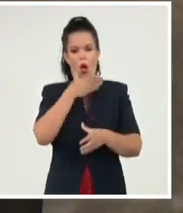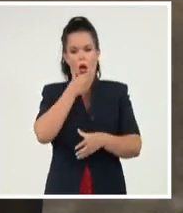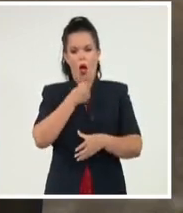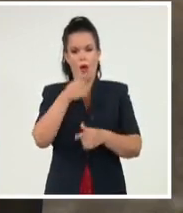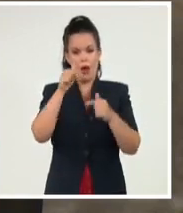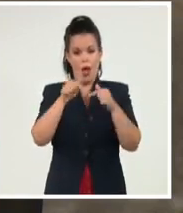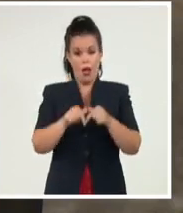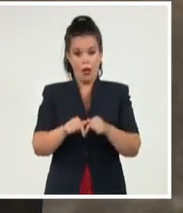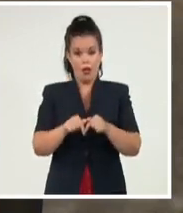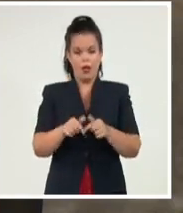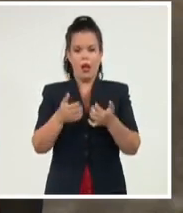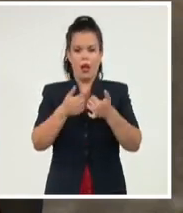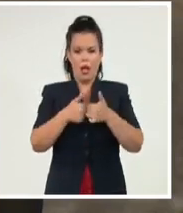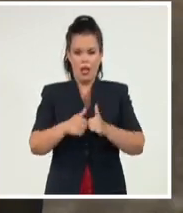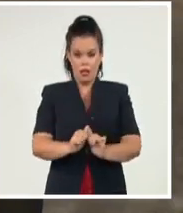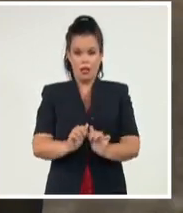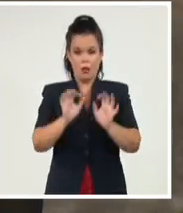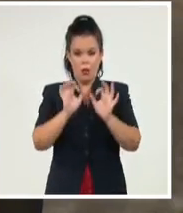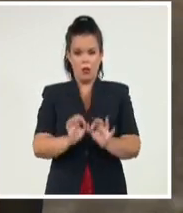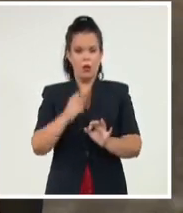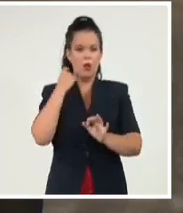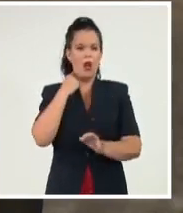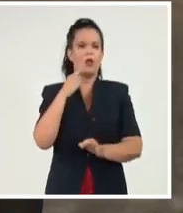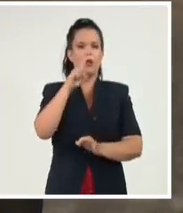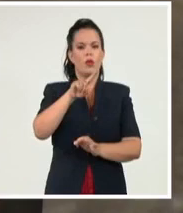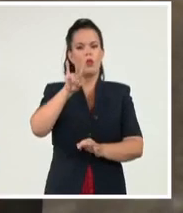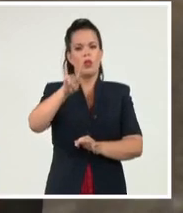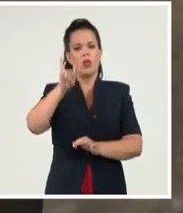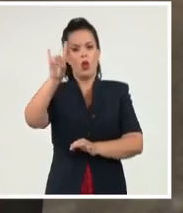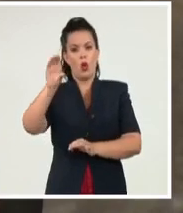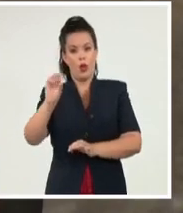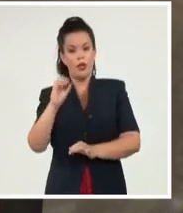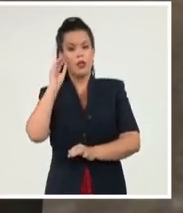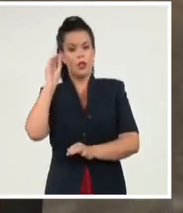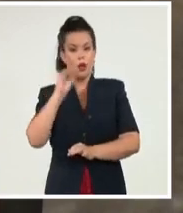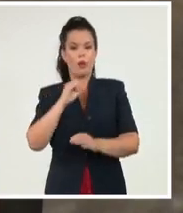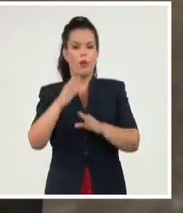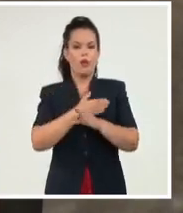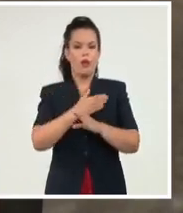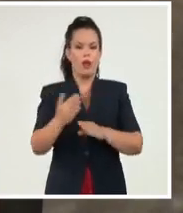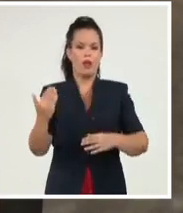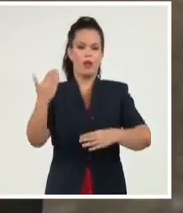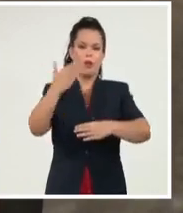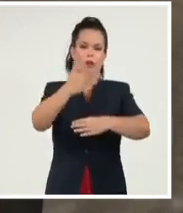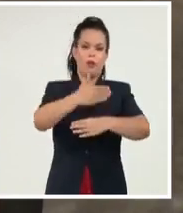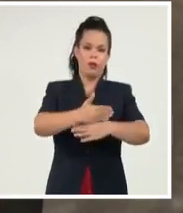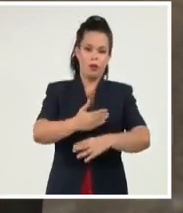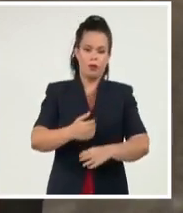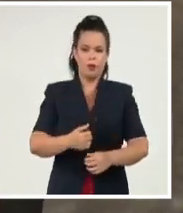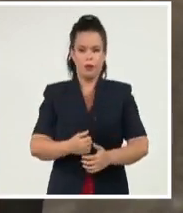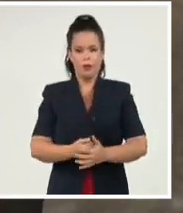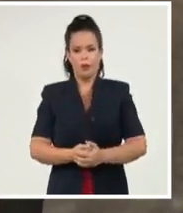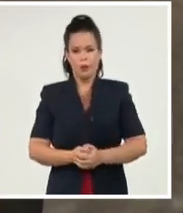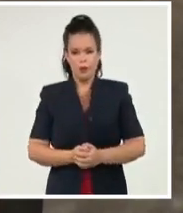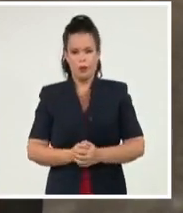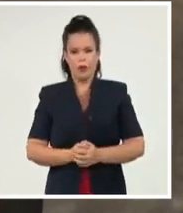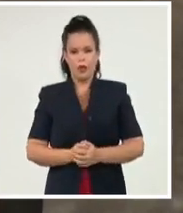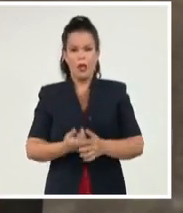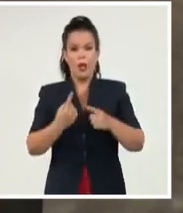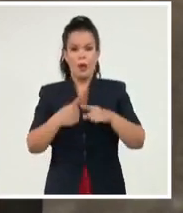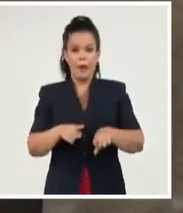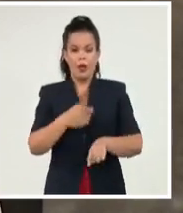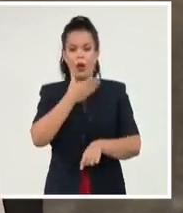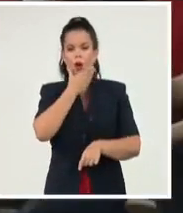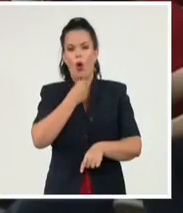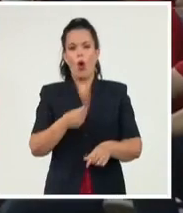en medio del periodo especial, con las mismas limitaciones que tiene nuestro pueblo, pero jóvenes también